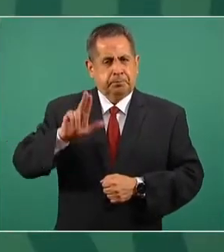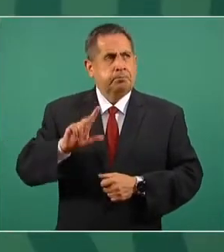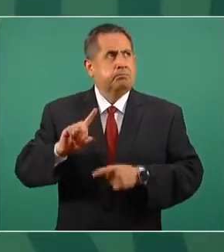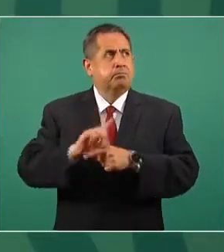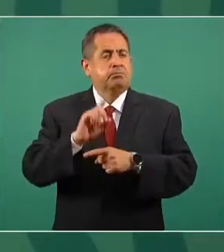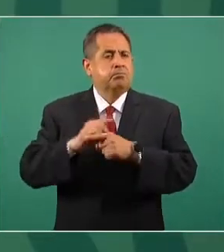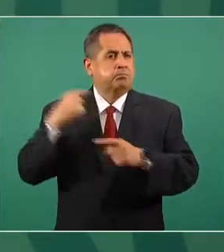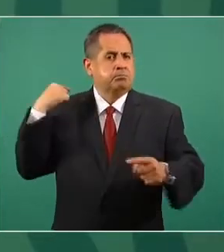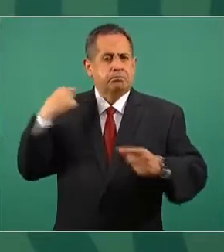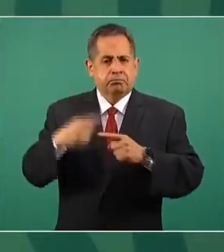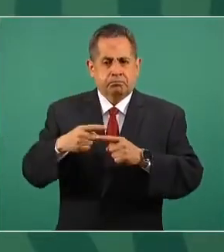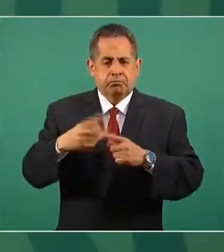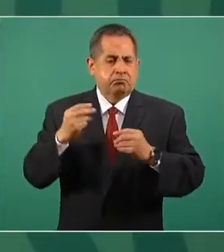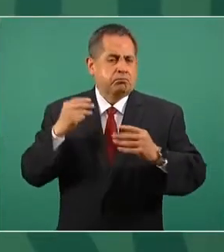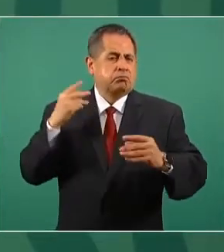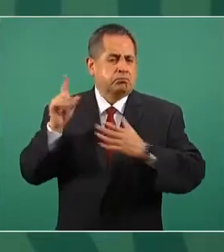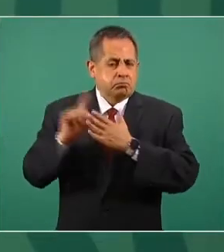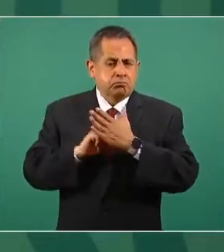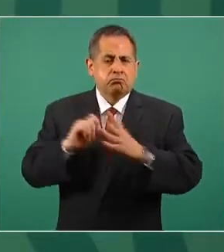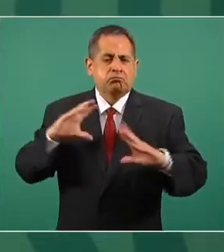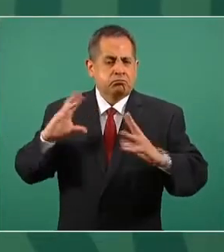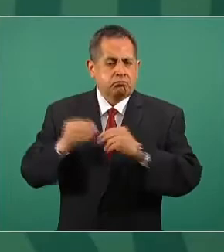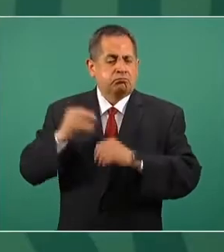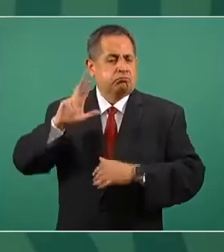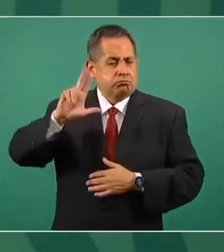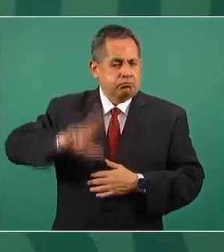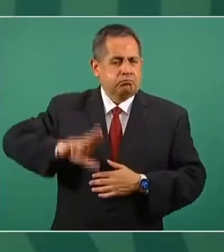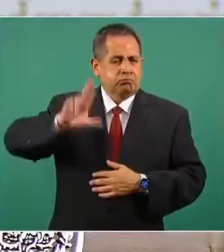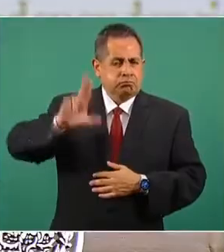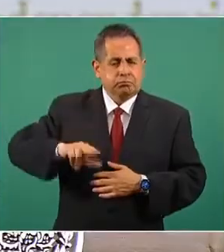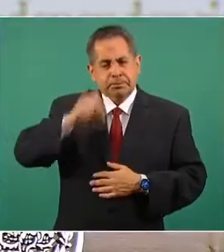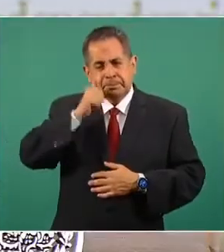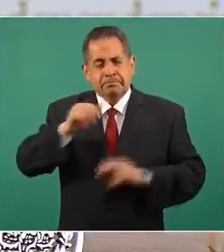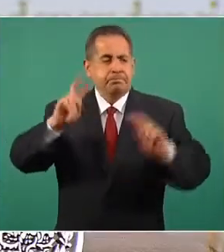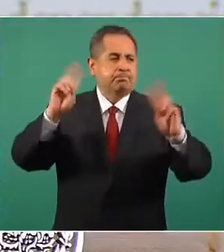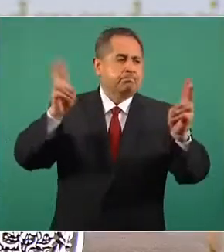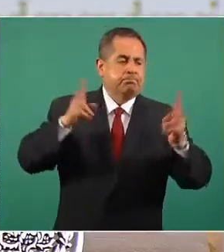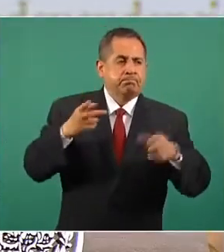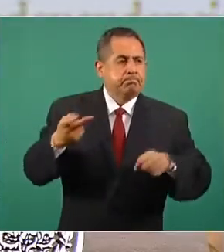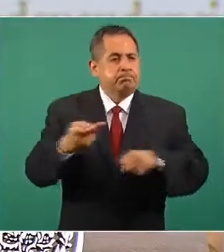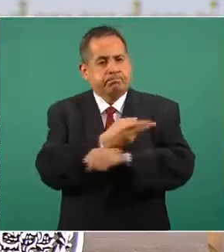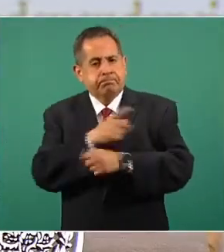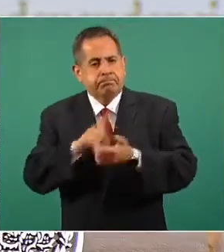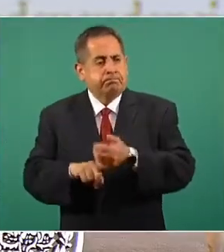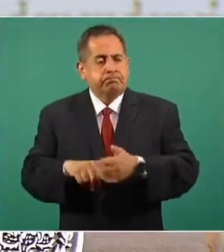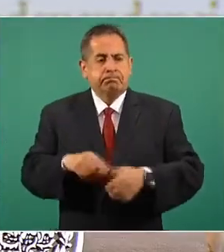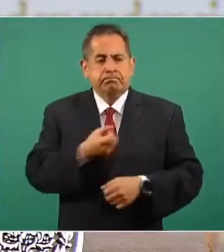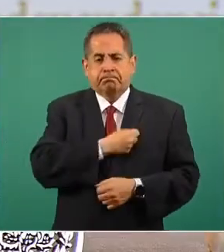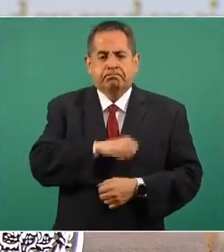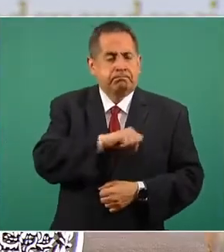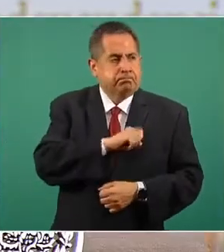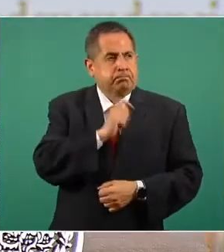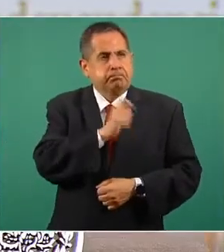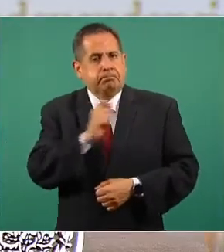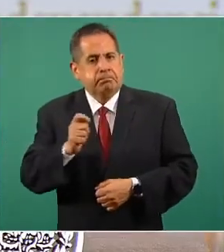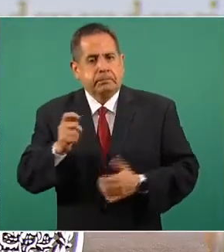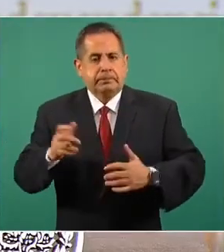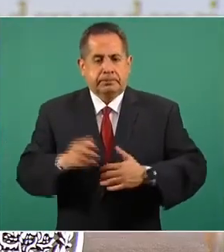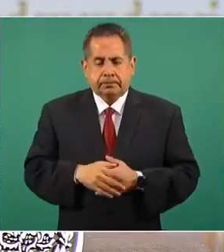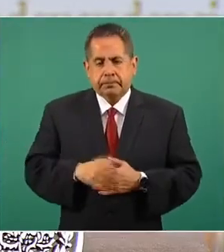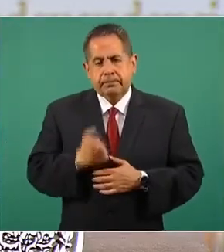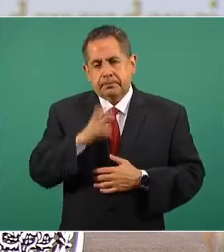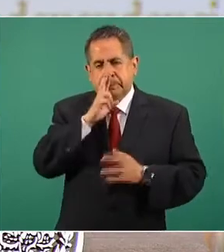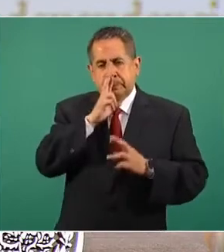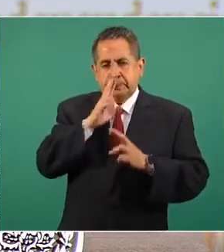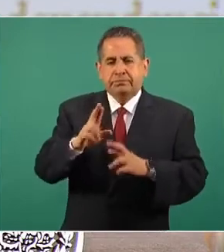hace ya varios meses presentando el pulso de la salud y en particular el reporte diario